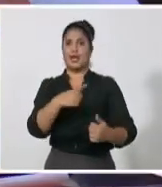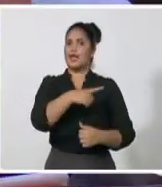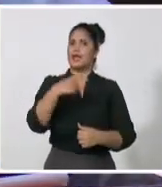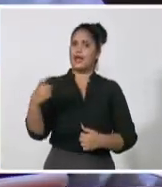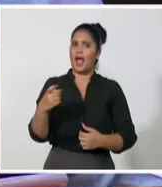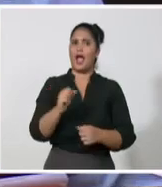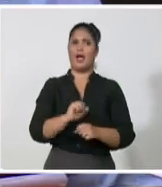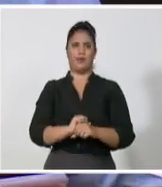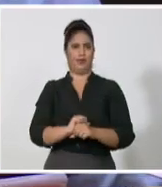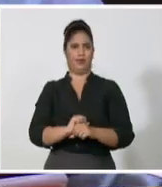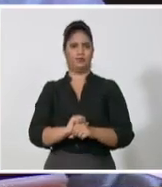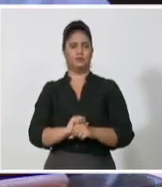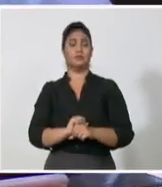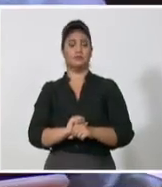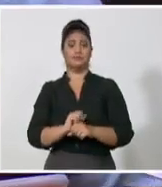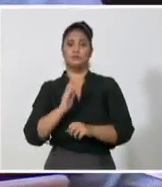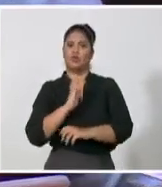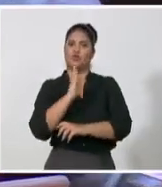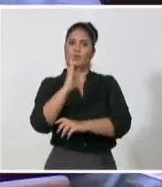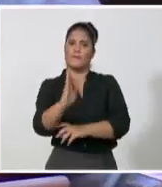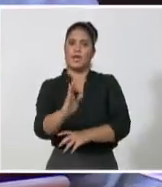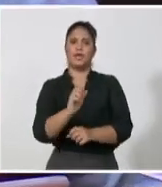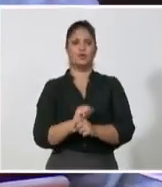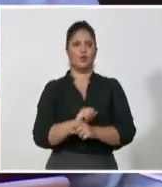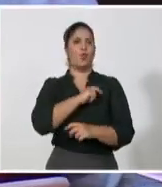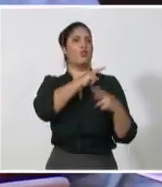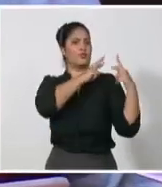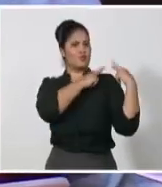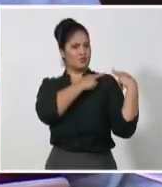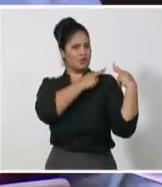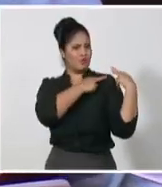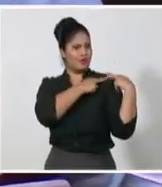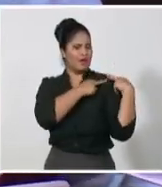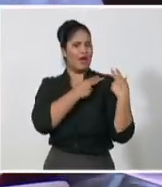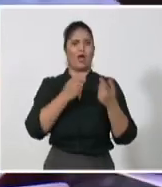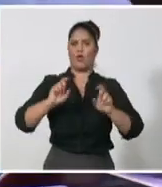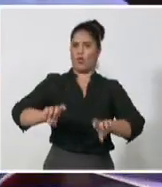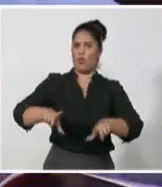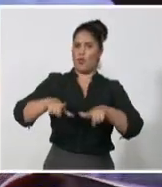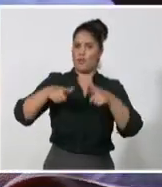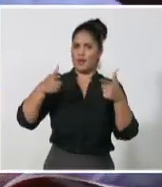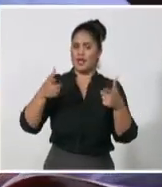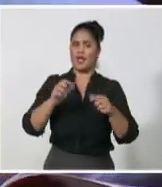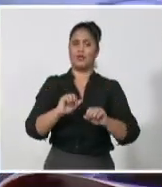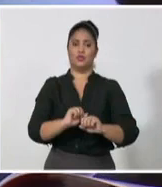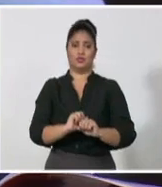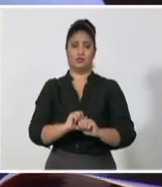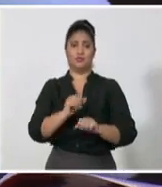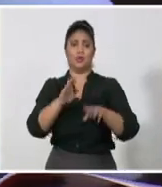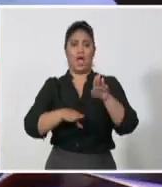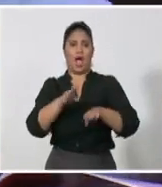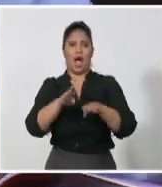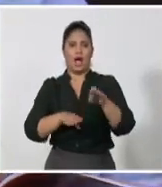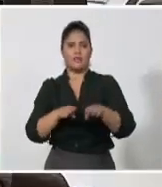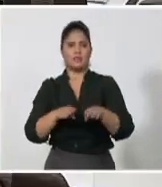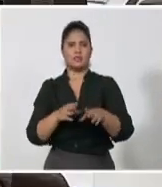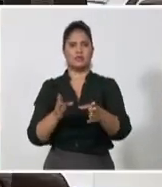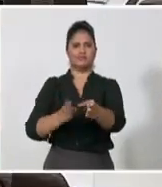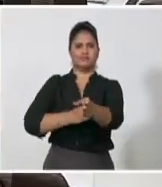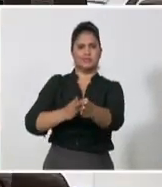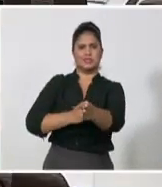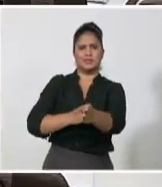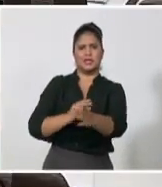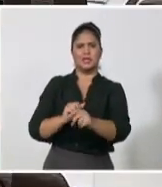del espíritu de combate de los colectivos de trabajadores a partir sobre todo de nuestros propios esfuerzos.